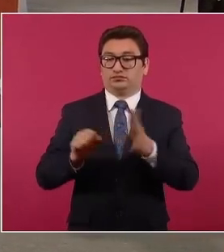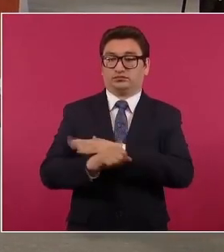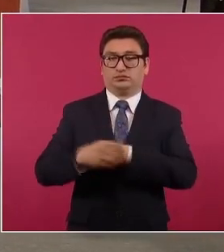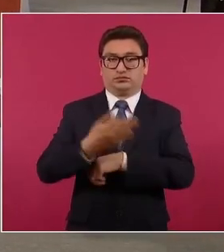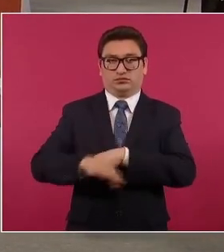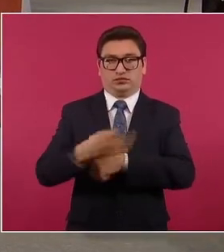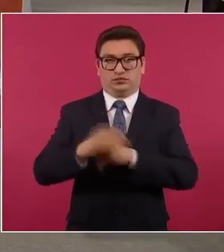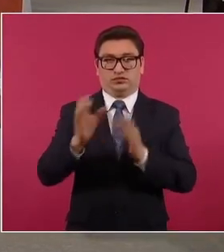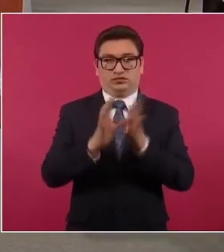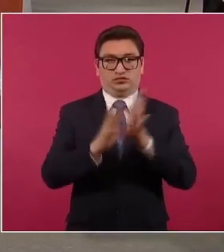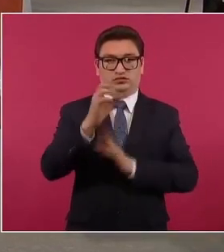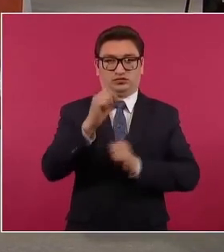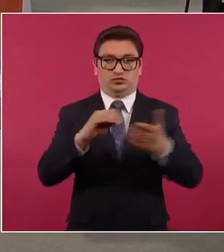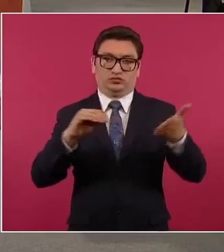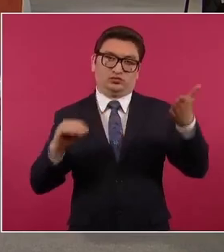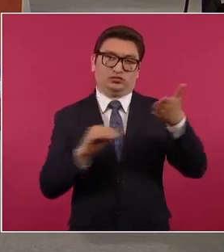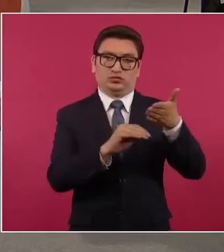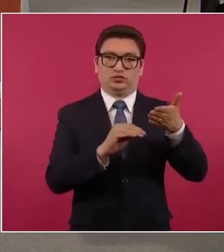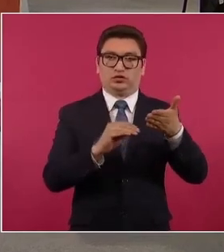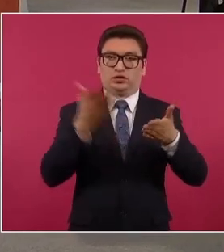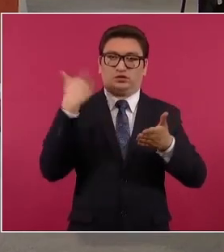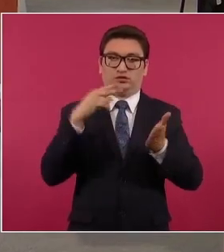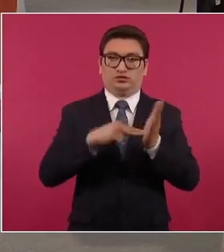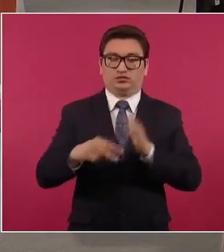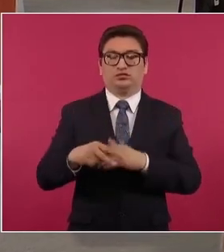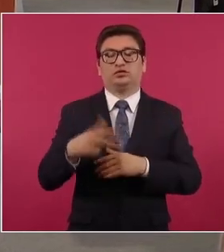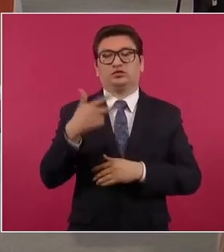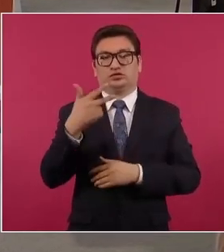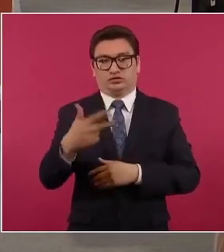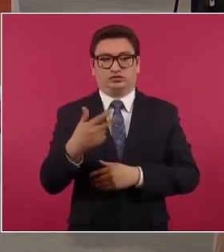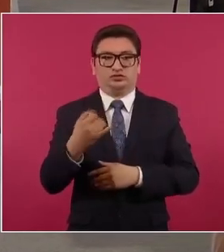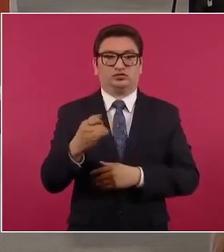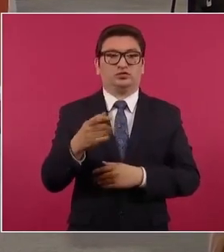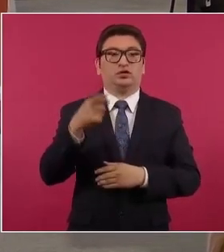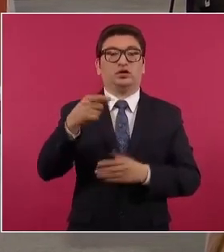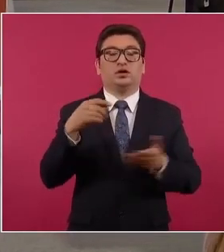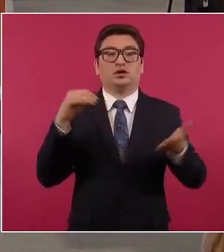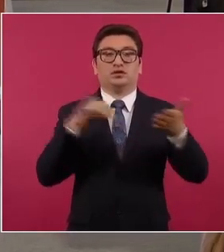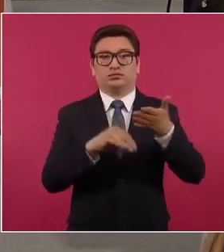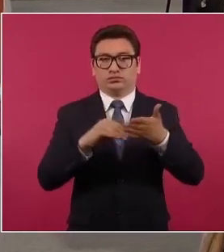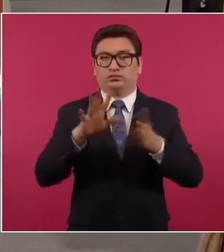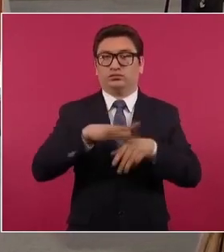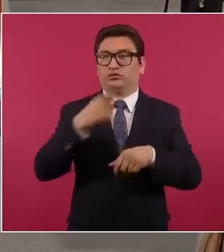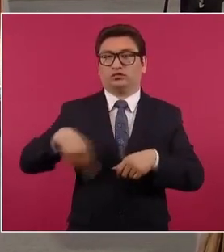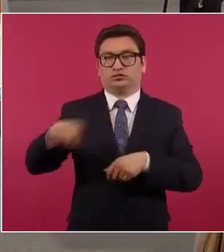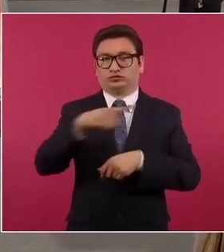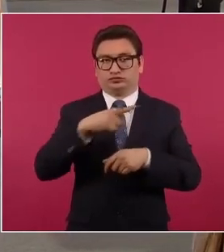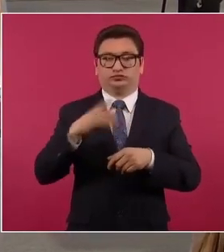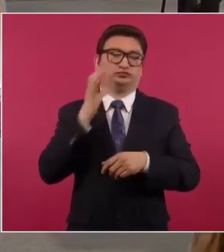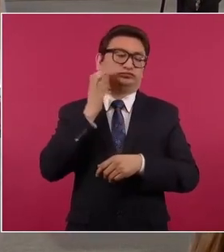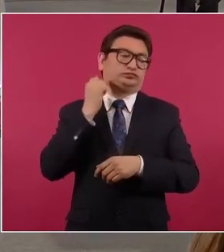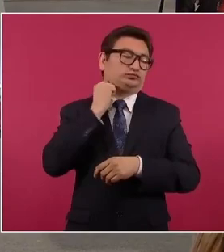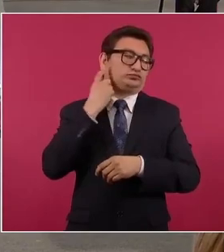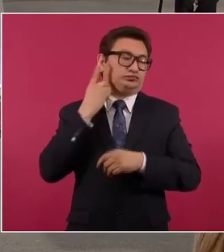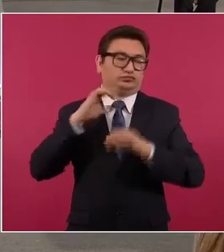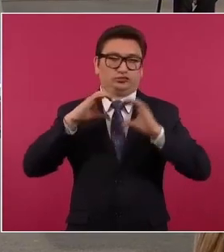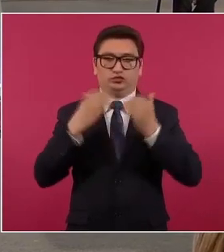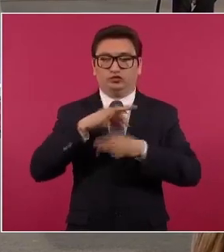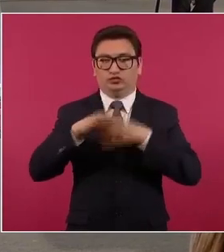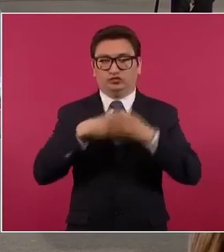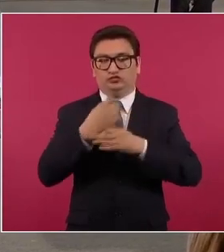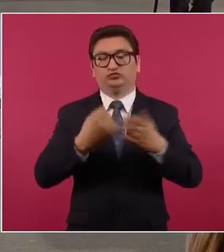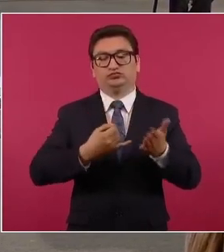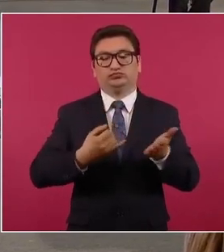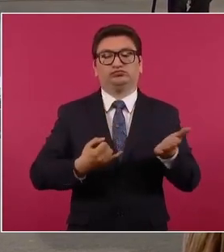incorporó a la Constitución en el 2008. En junio de 2008 se decretó a partir de la aprobación del Congreso de la Unión. Y lo